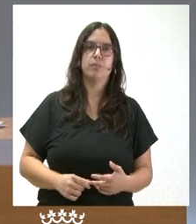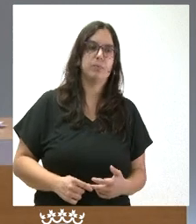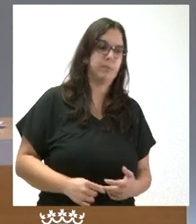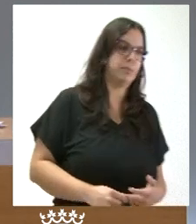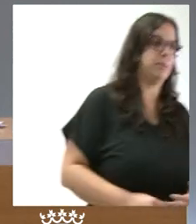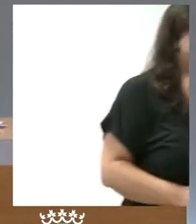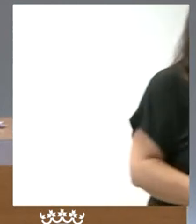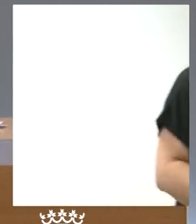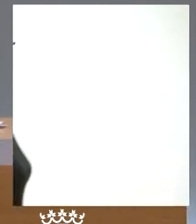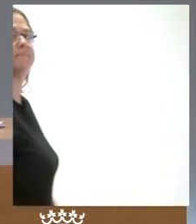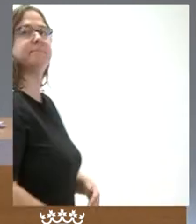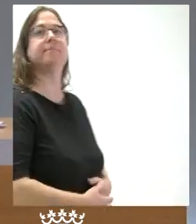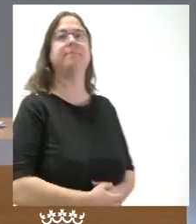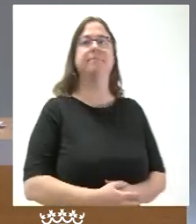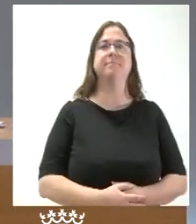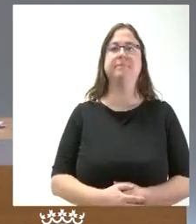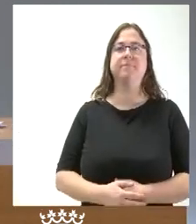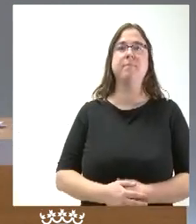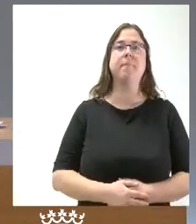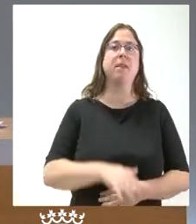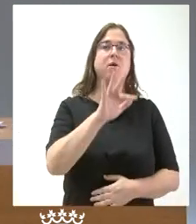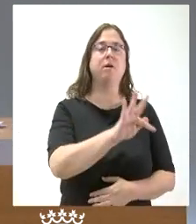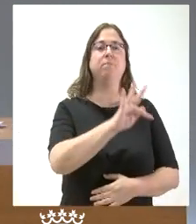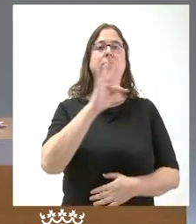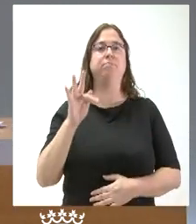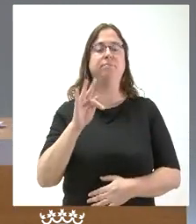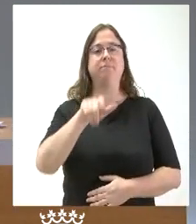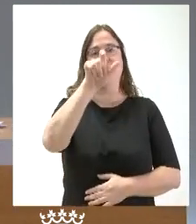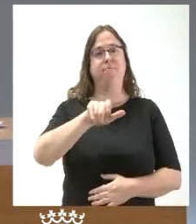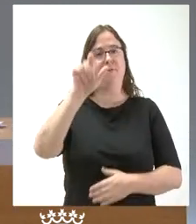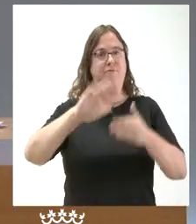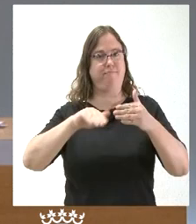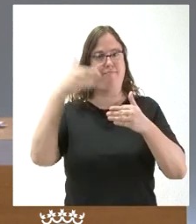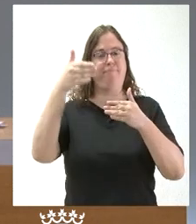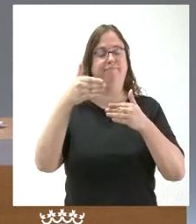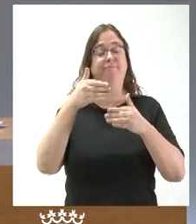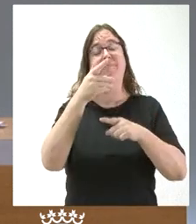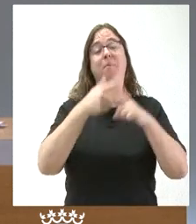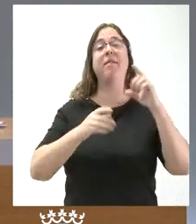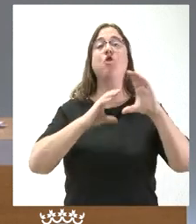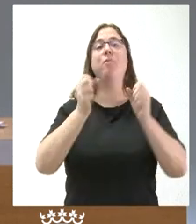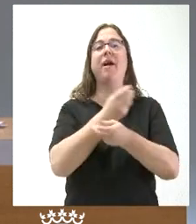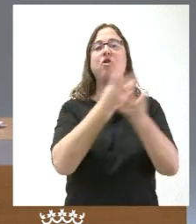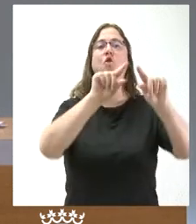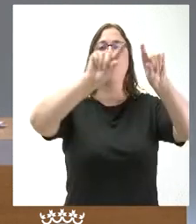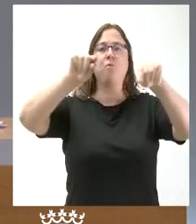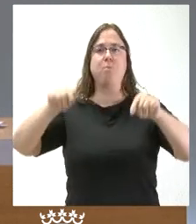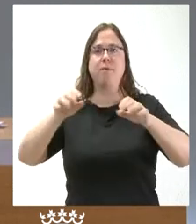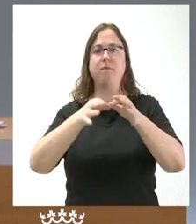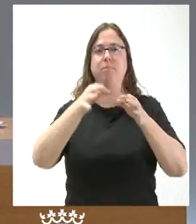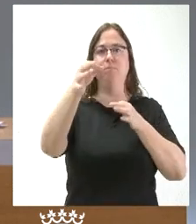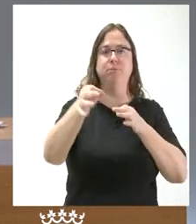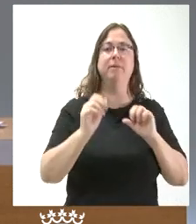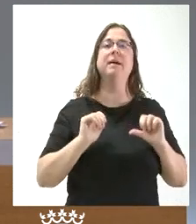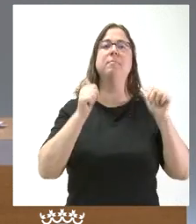El turno de preguntas de hoy con los diferentes medios de comunicación provinciales lo vamos a